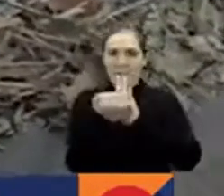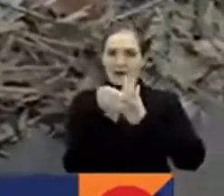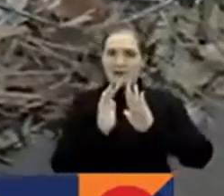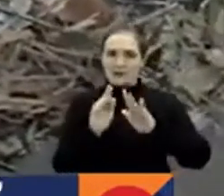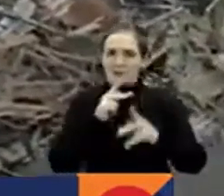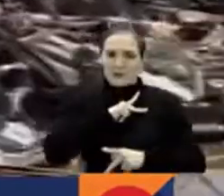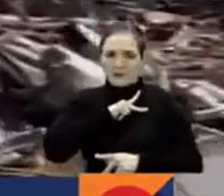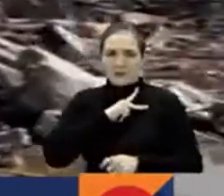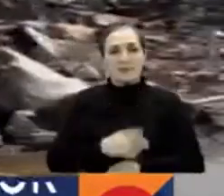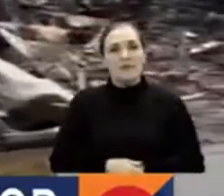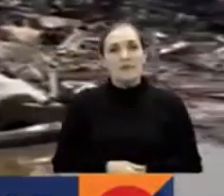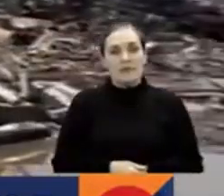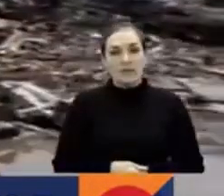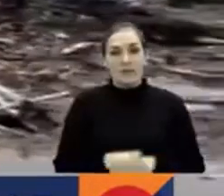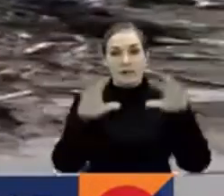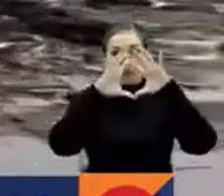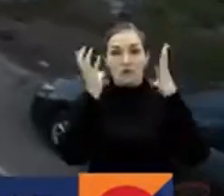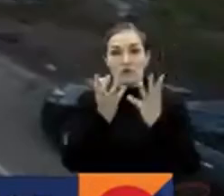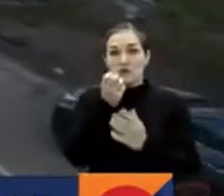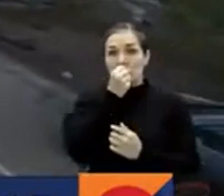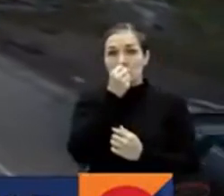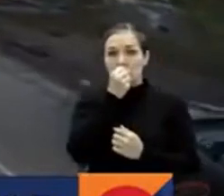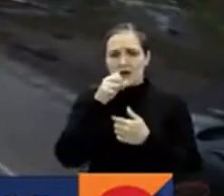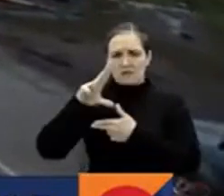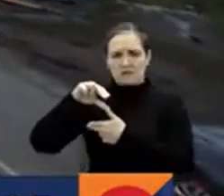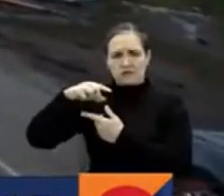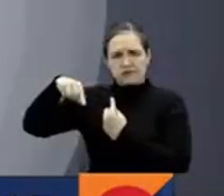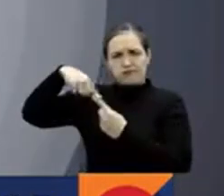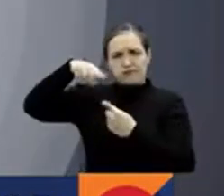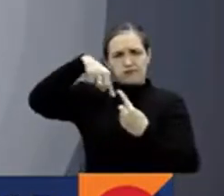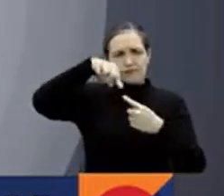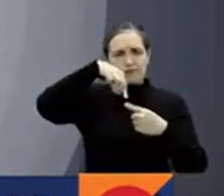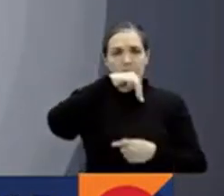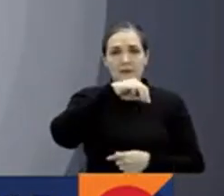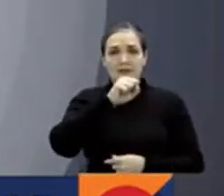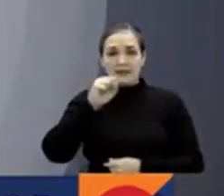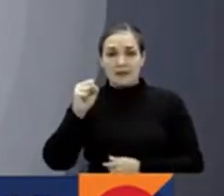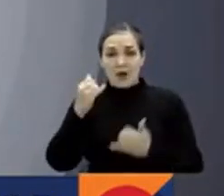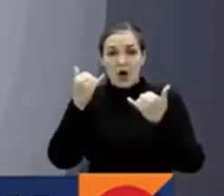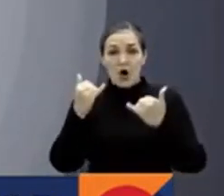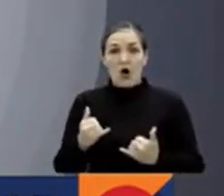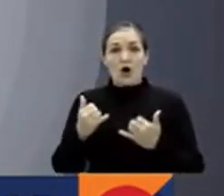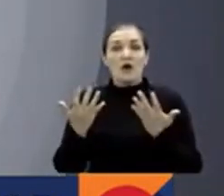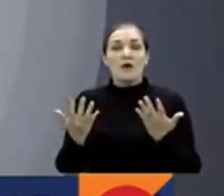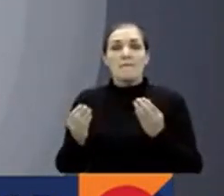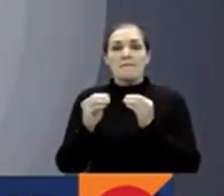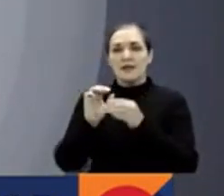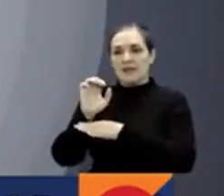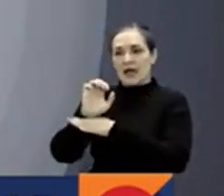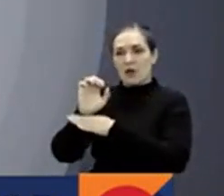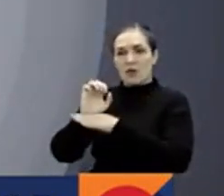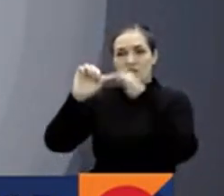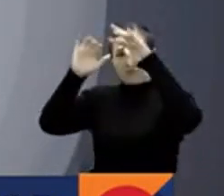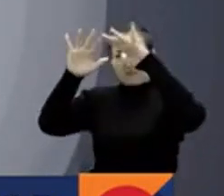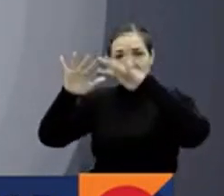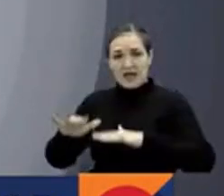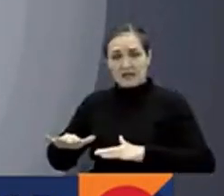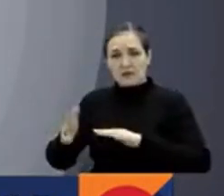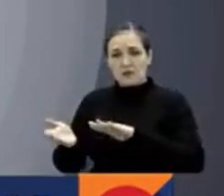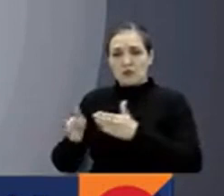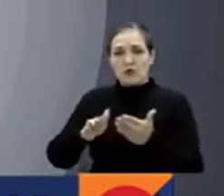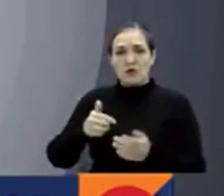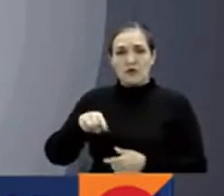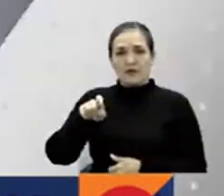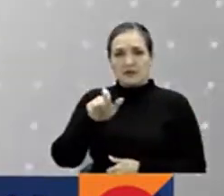En Noticias del Mundo, al paso de tornados por Mississippi... ...se sumó hoy el derrumbe en Ecuador que deja 16 muertos y 7